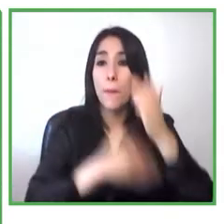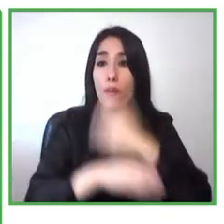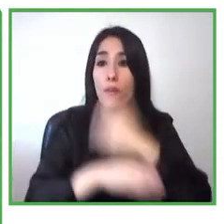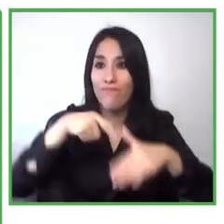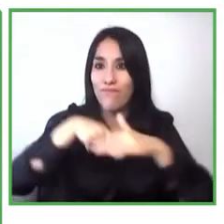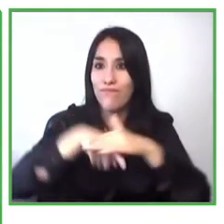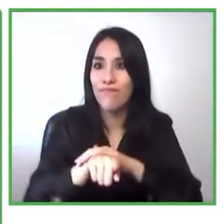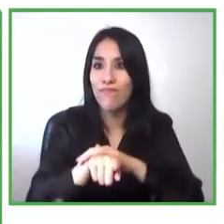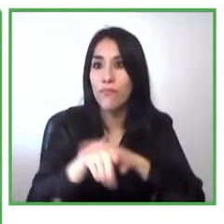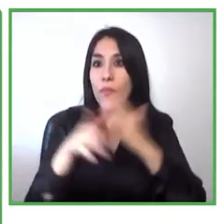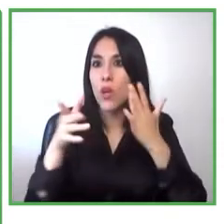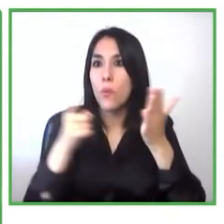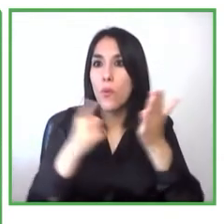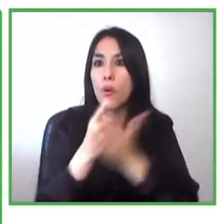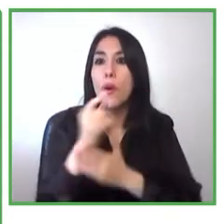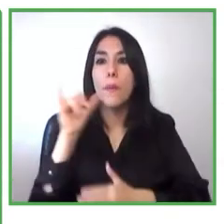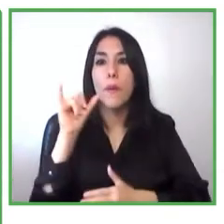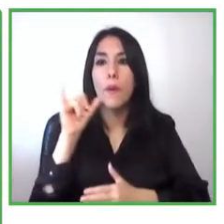donde no haya